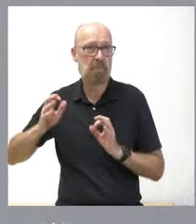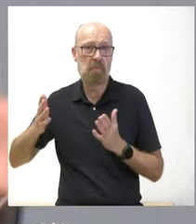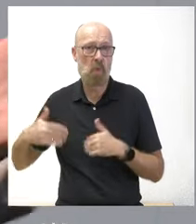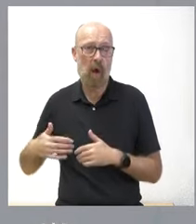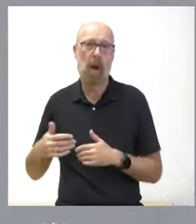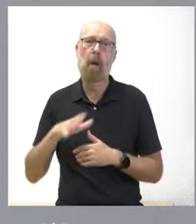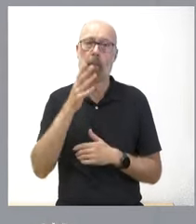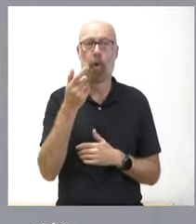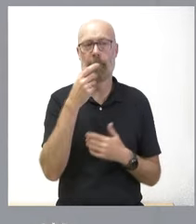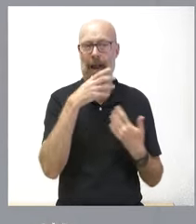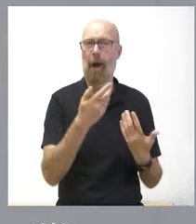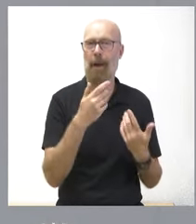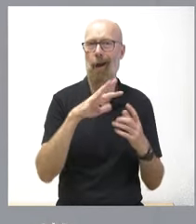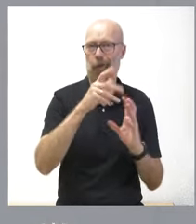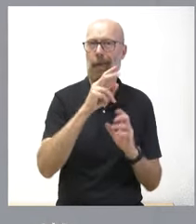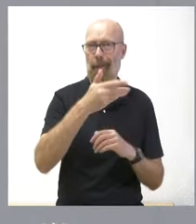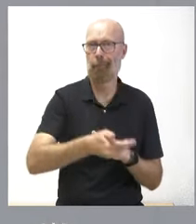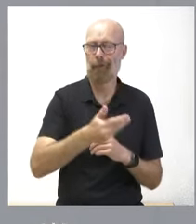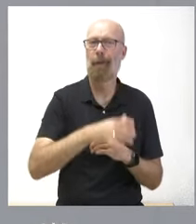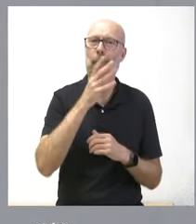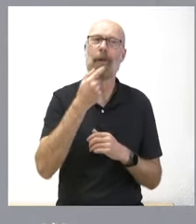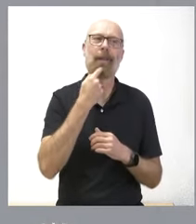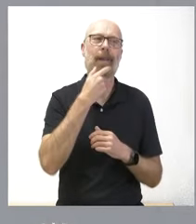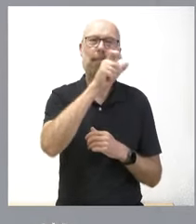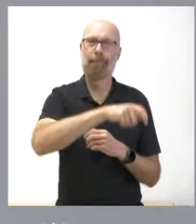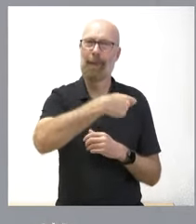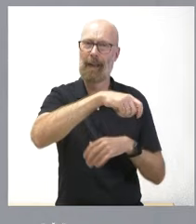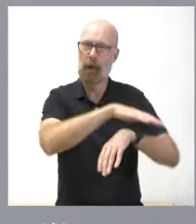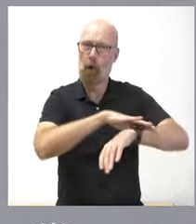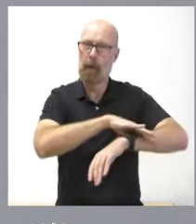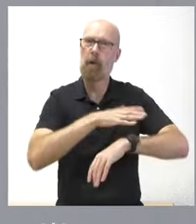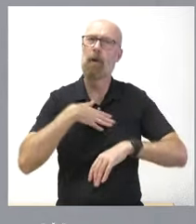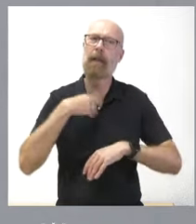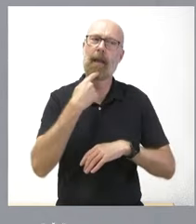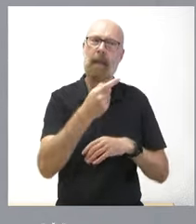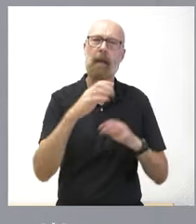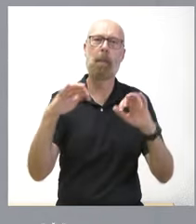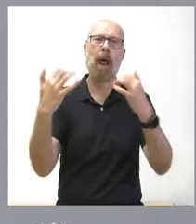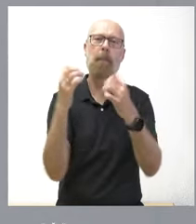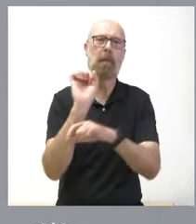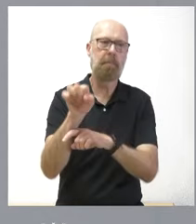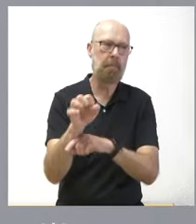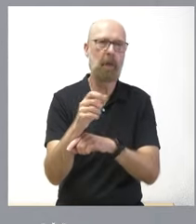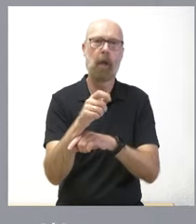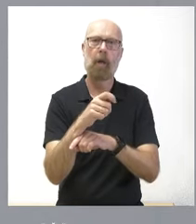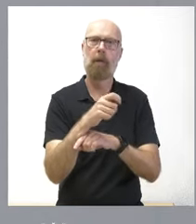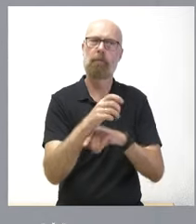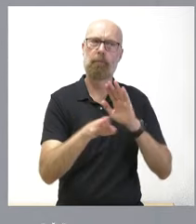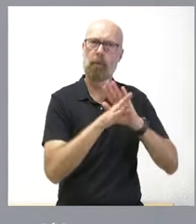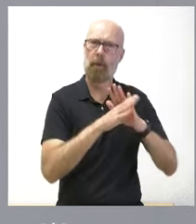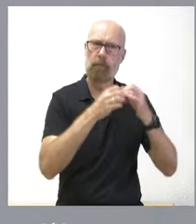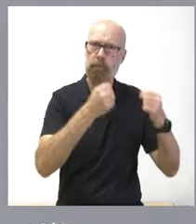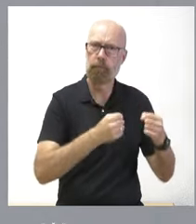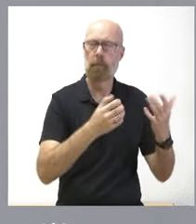el presidente del Gobierno ha anunciado que él quiere gobernar sin el Parlamento y sin el control del Parlamento, nosotros queremos